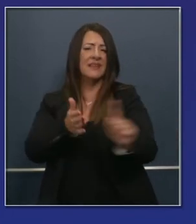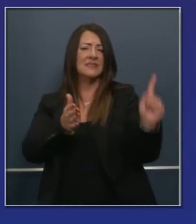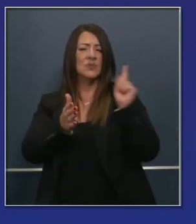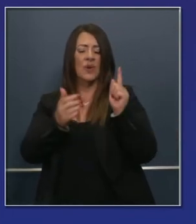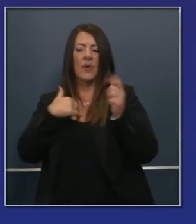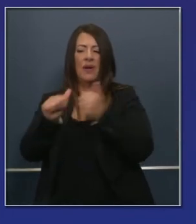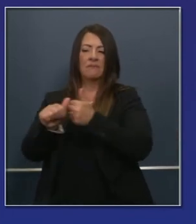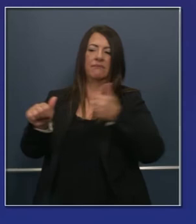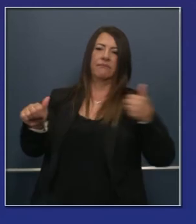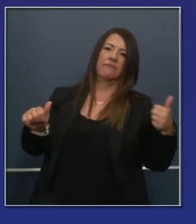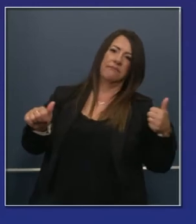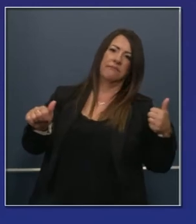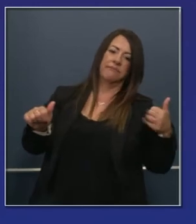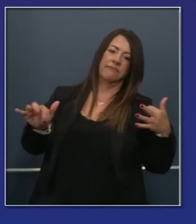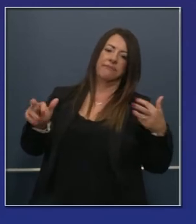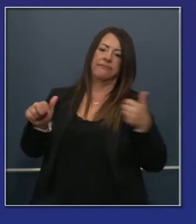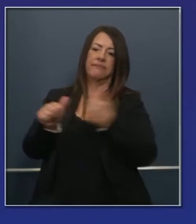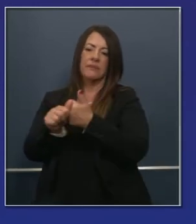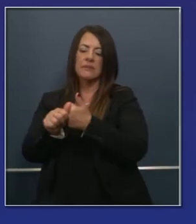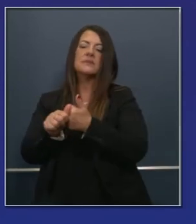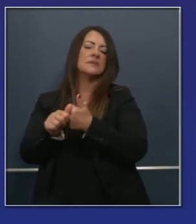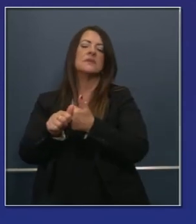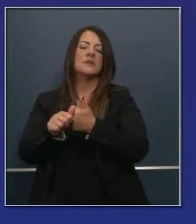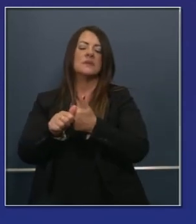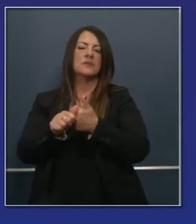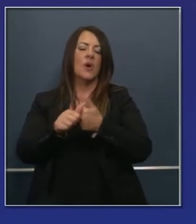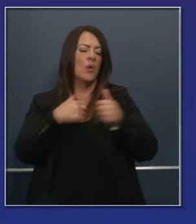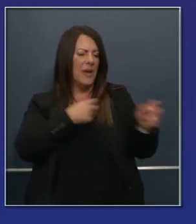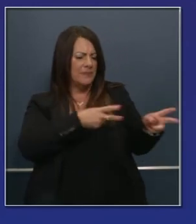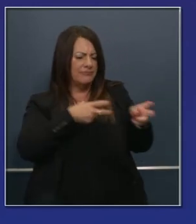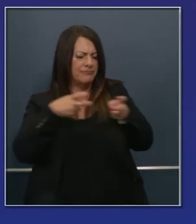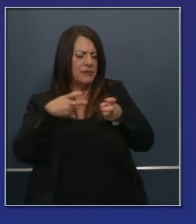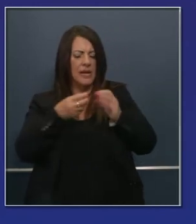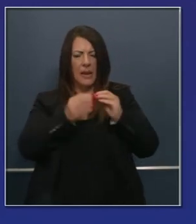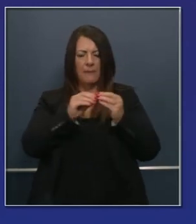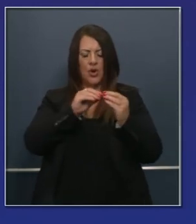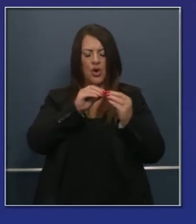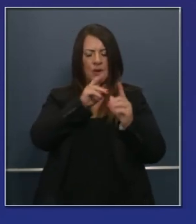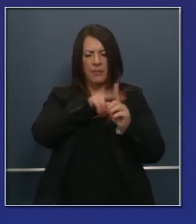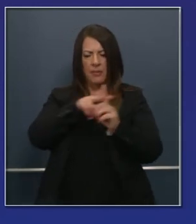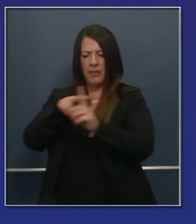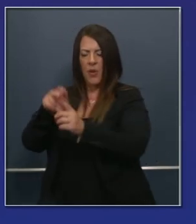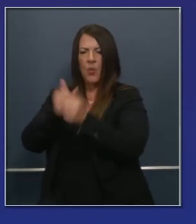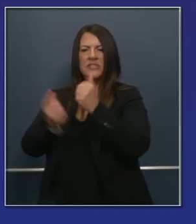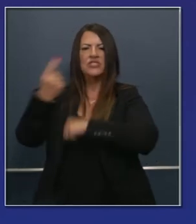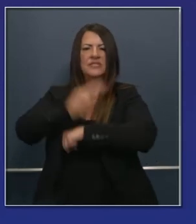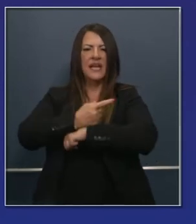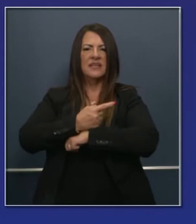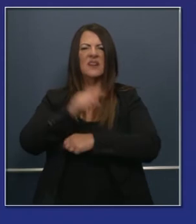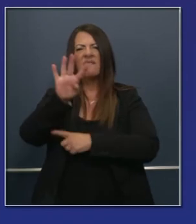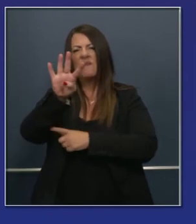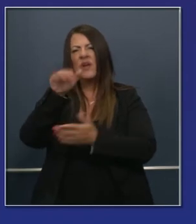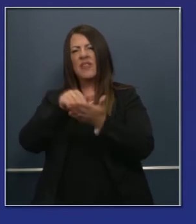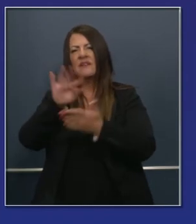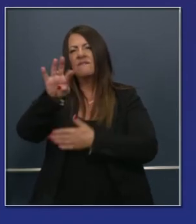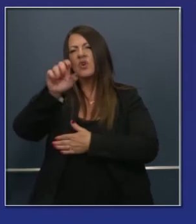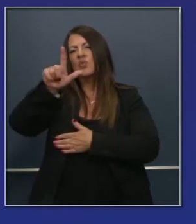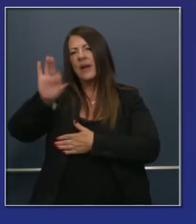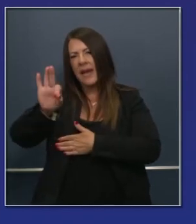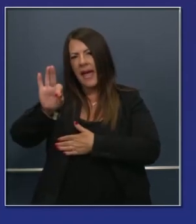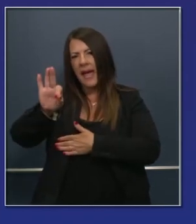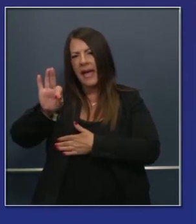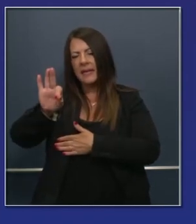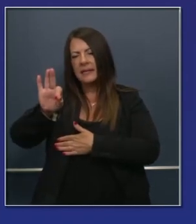retrasados. Es algo con lo que muchos están familiarizados. Los los 7,934, 4